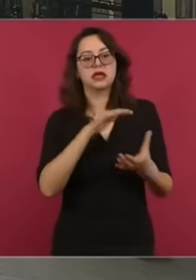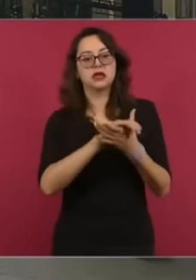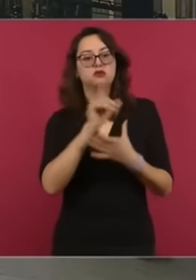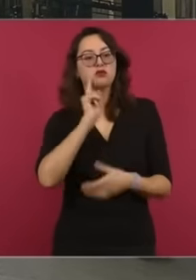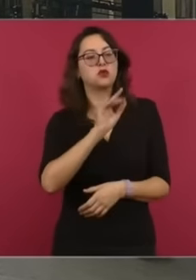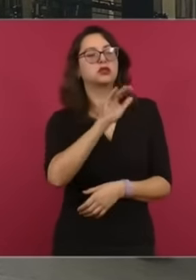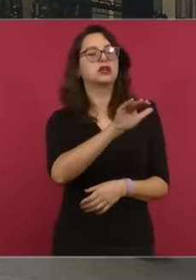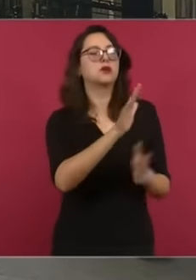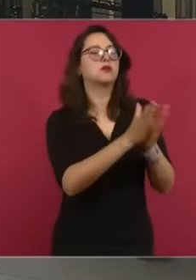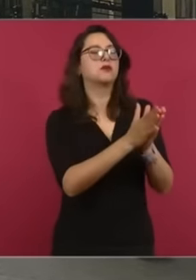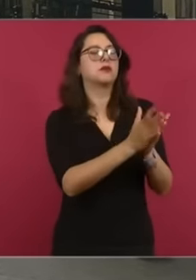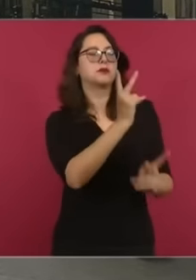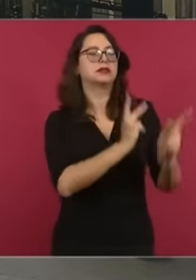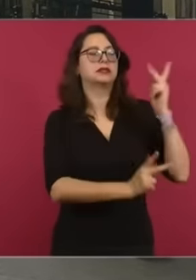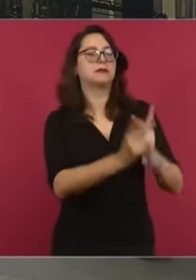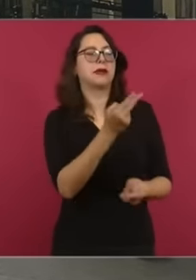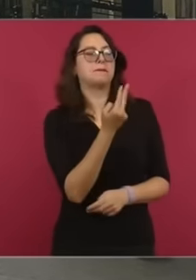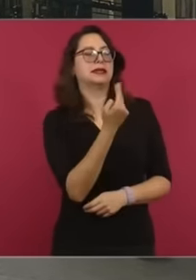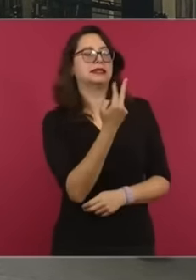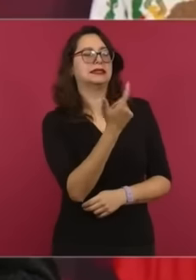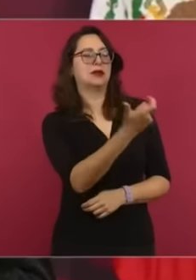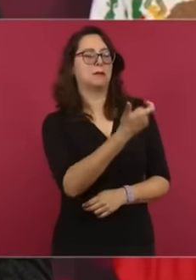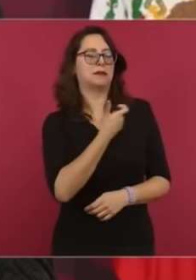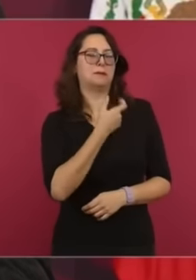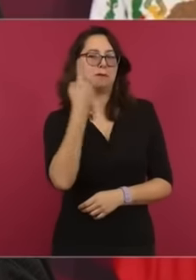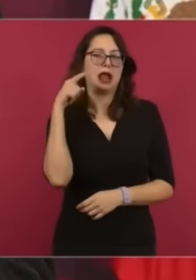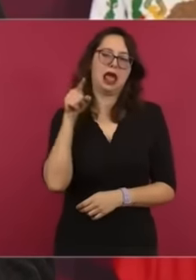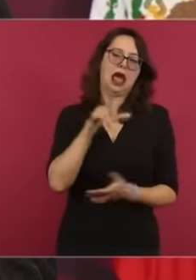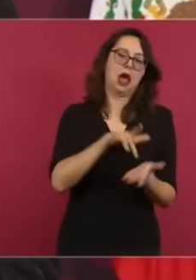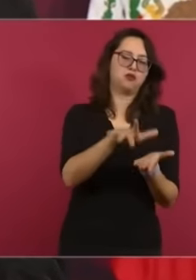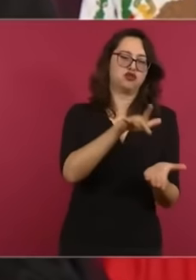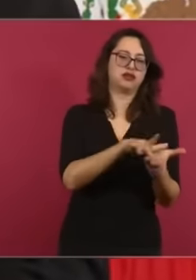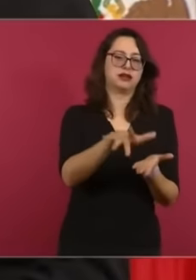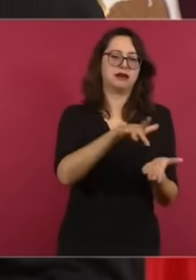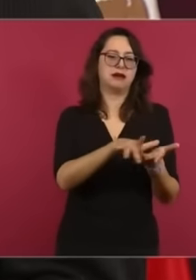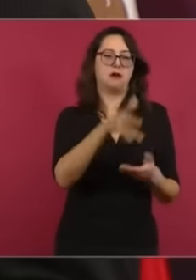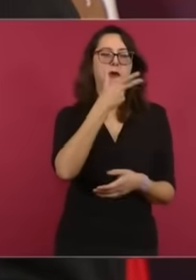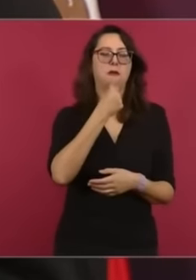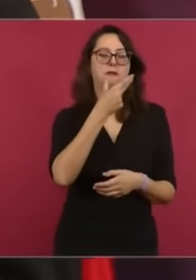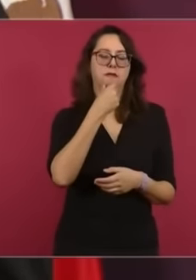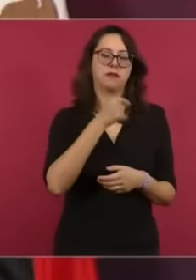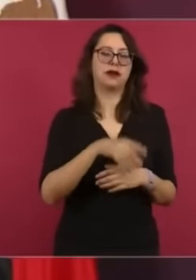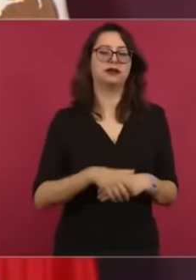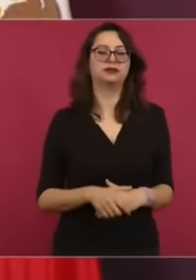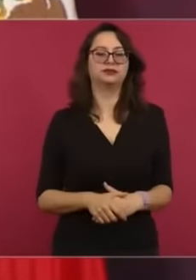que me los preste.